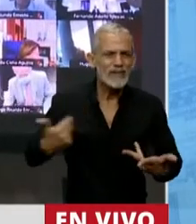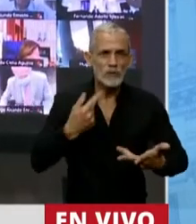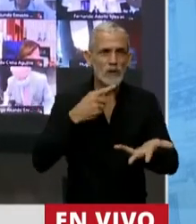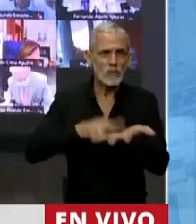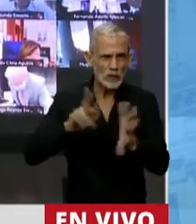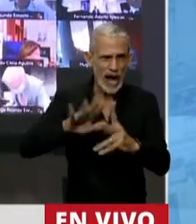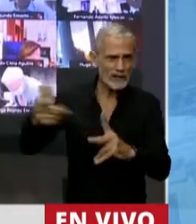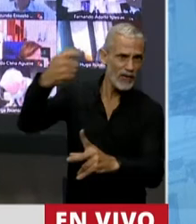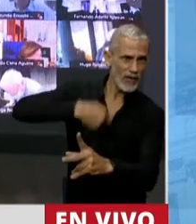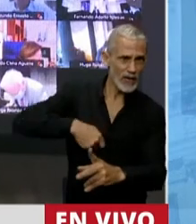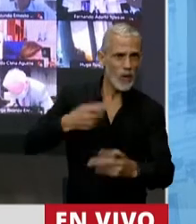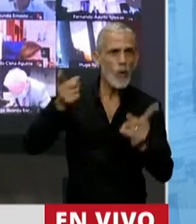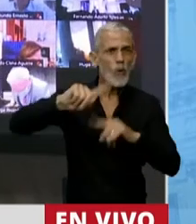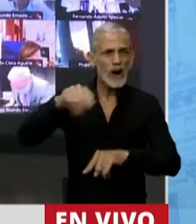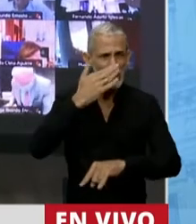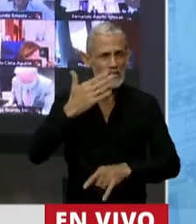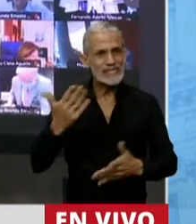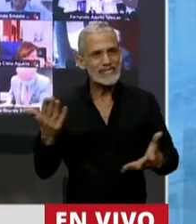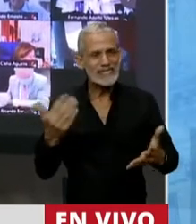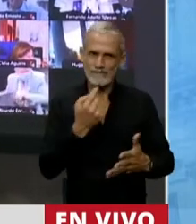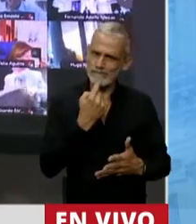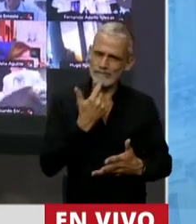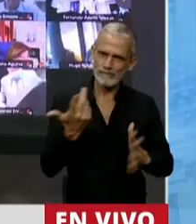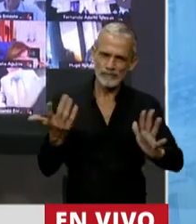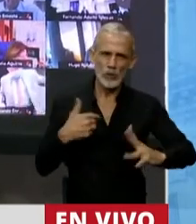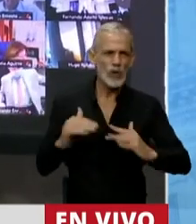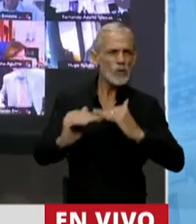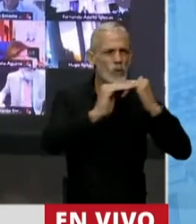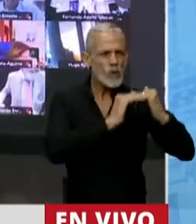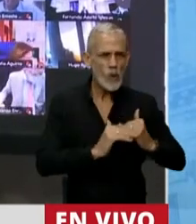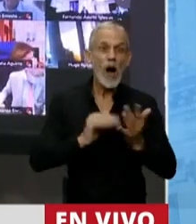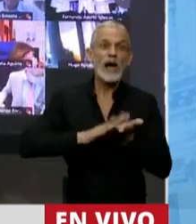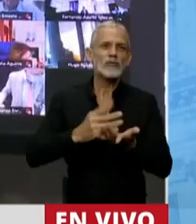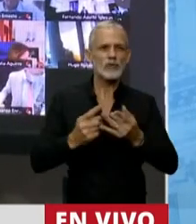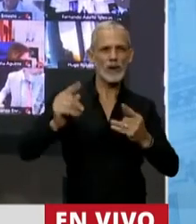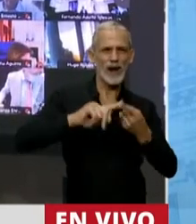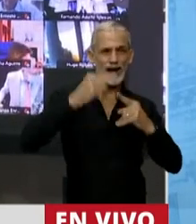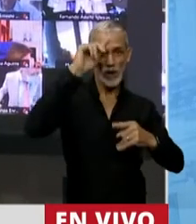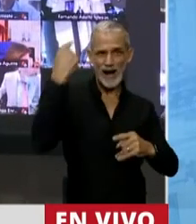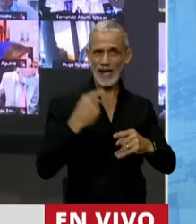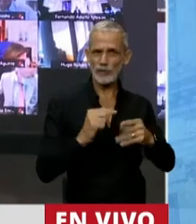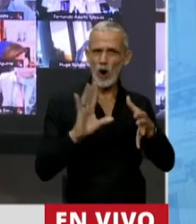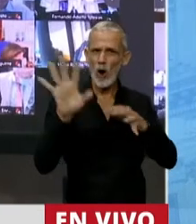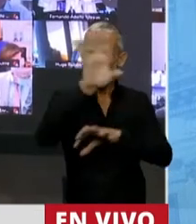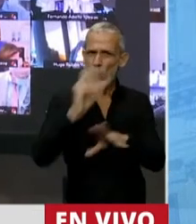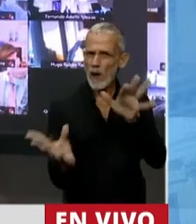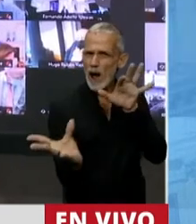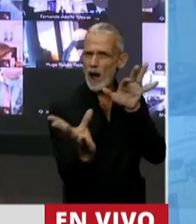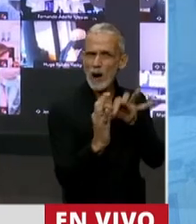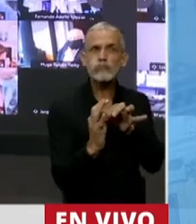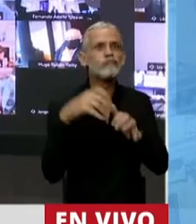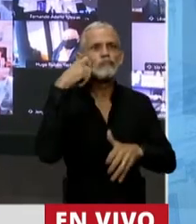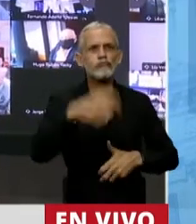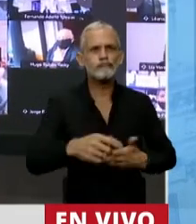tributo de esta naturaleza. Por supuesto que la equidad vinculada a la relación nación-provincias se